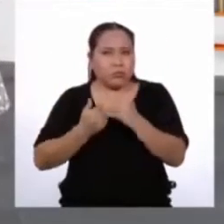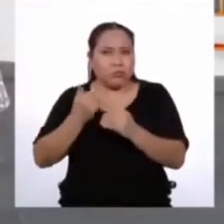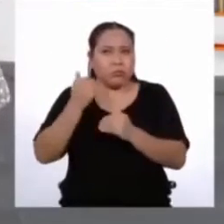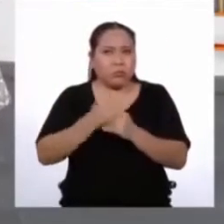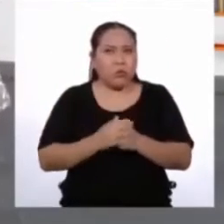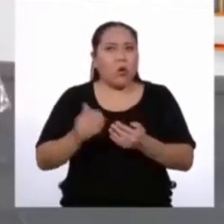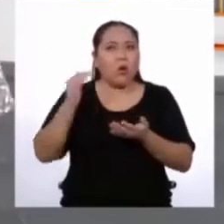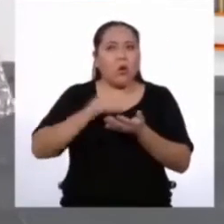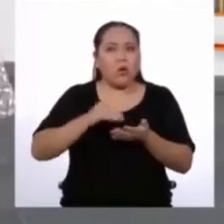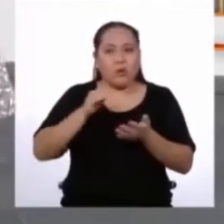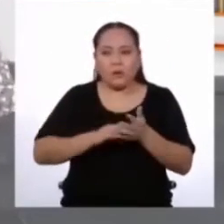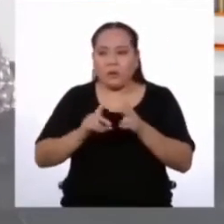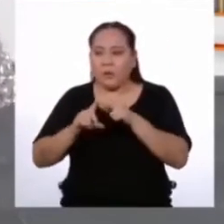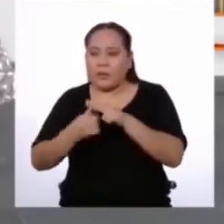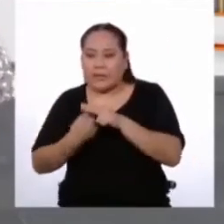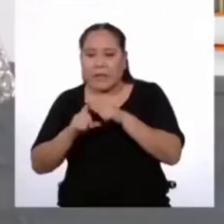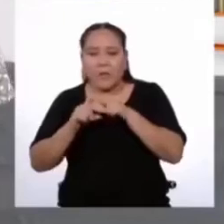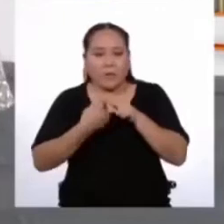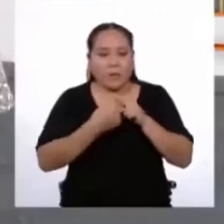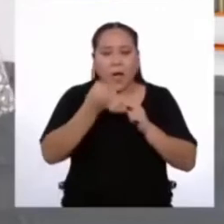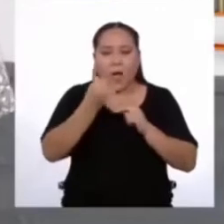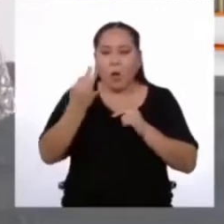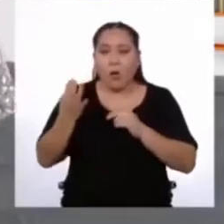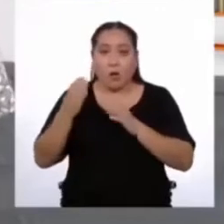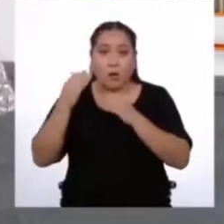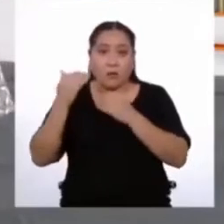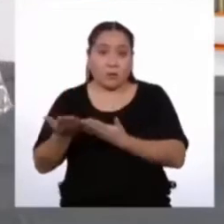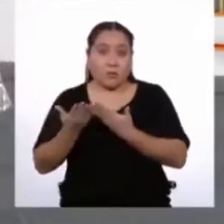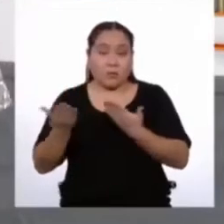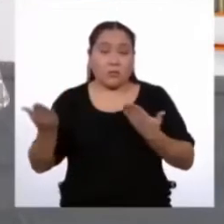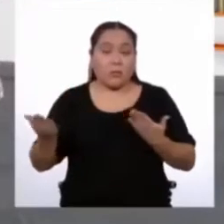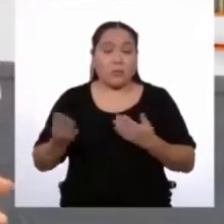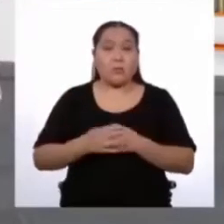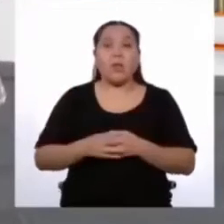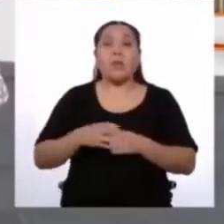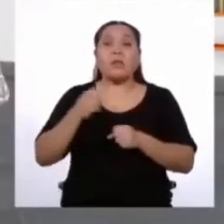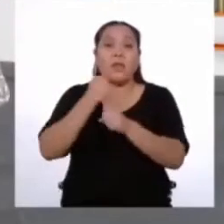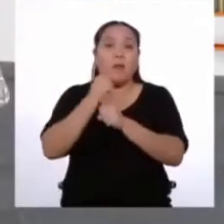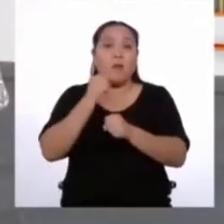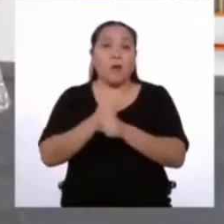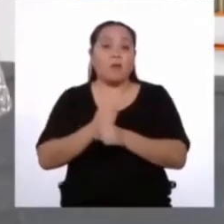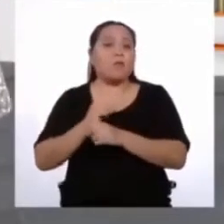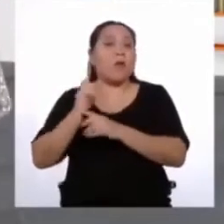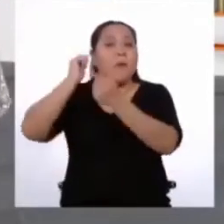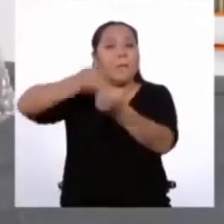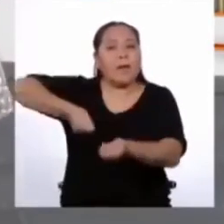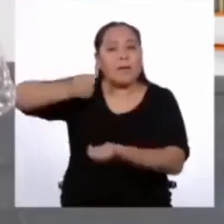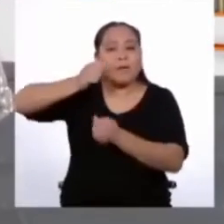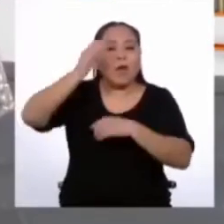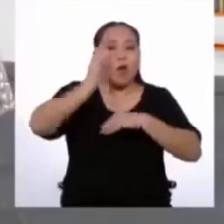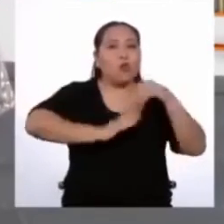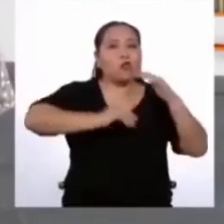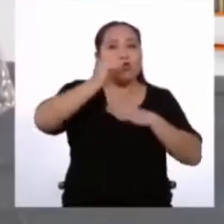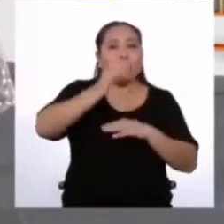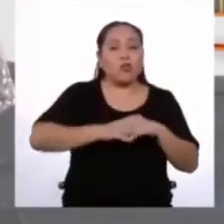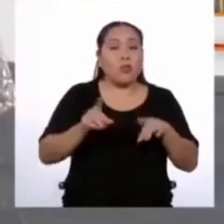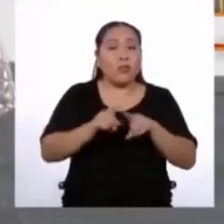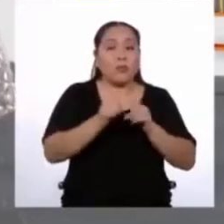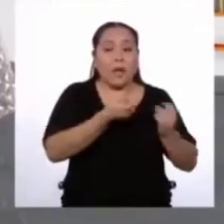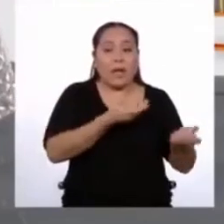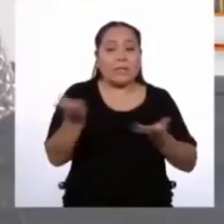reactivando ciertos sectores? Como la pesca, la construcción, incluso los repartos a domicilio de comida.